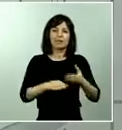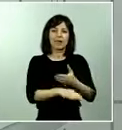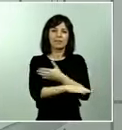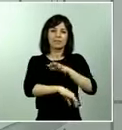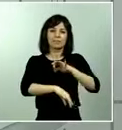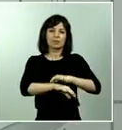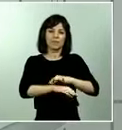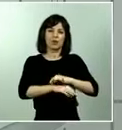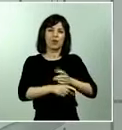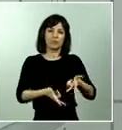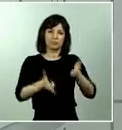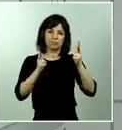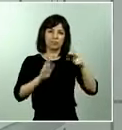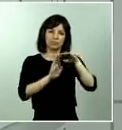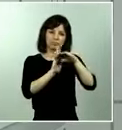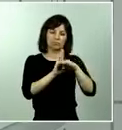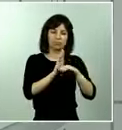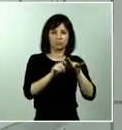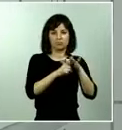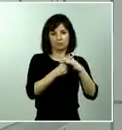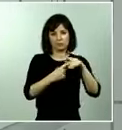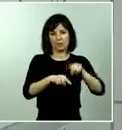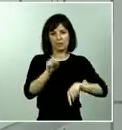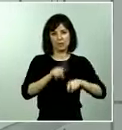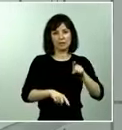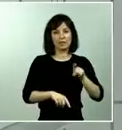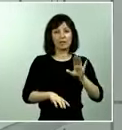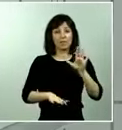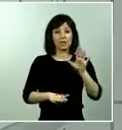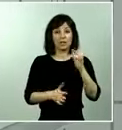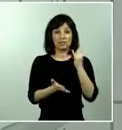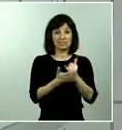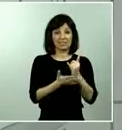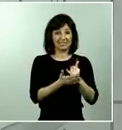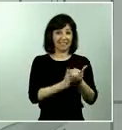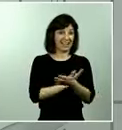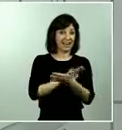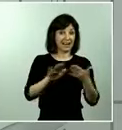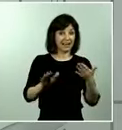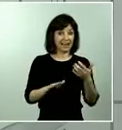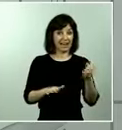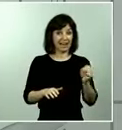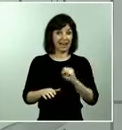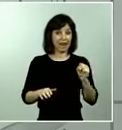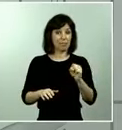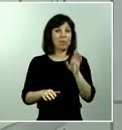condiciones y de momento no contemplamos que estos test se realicen en otros circuitos como los que usted ha mencionado